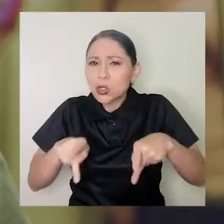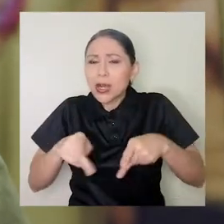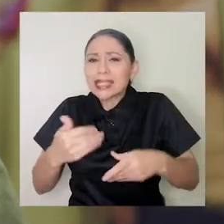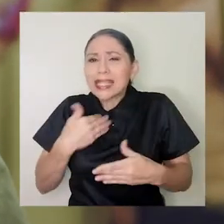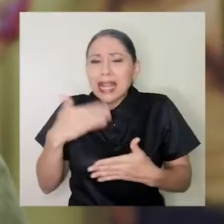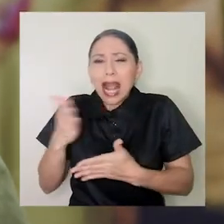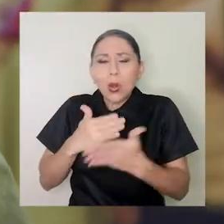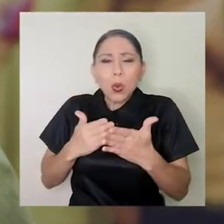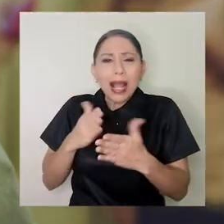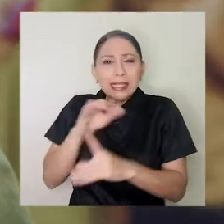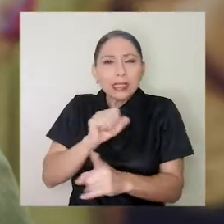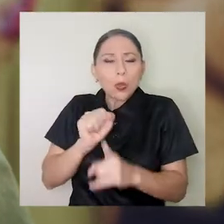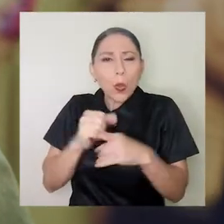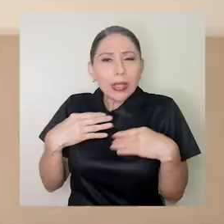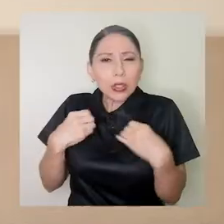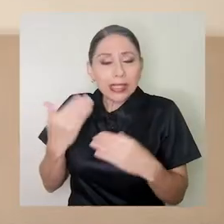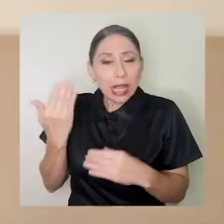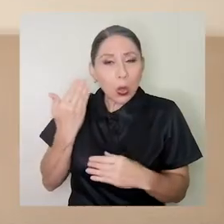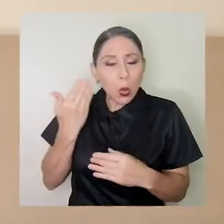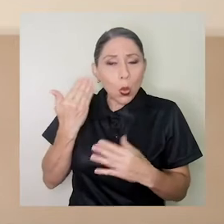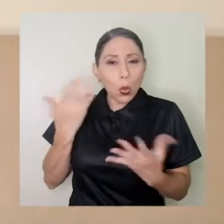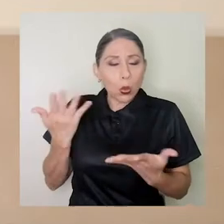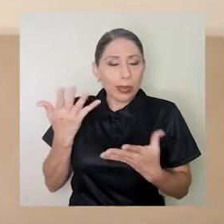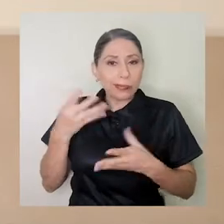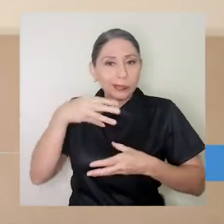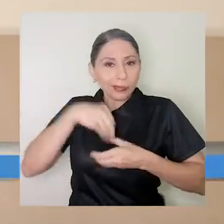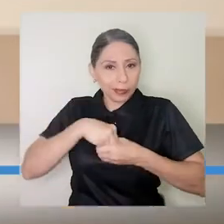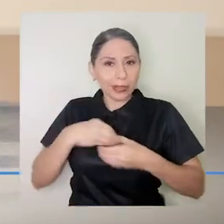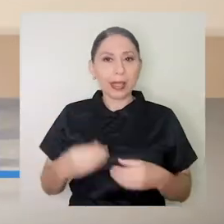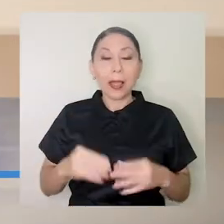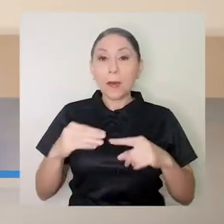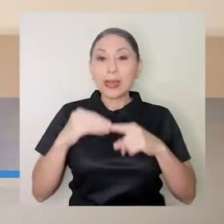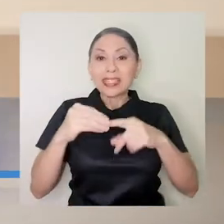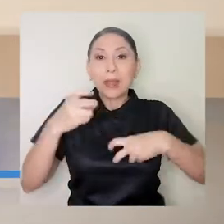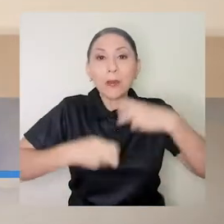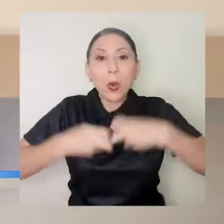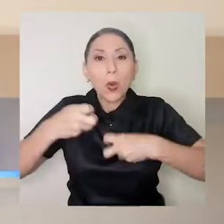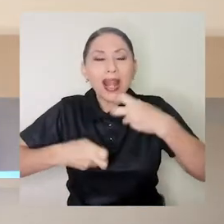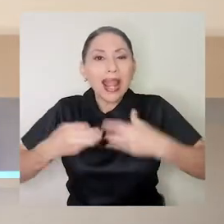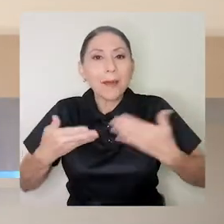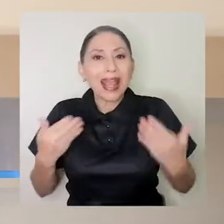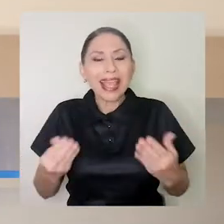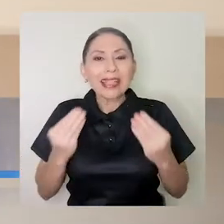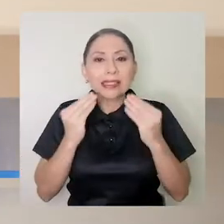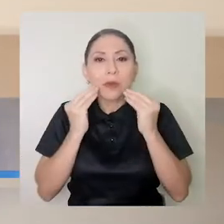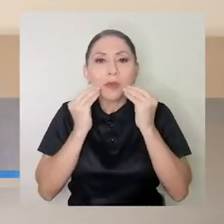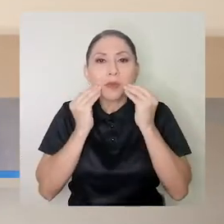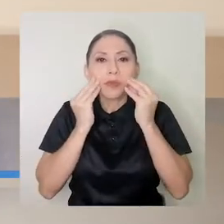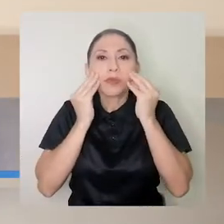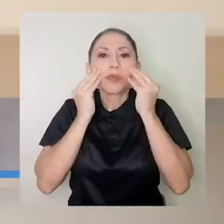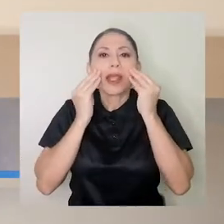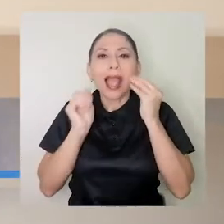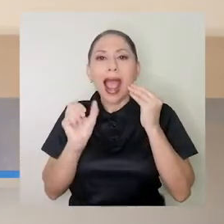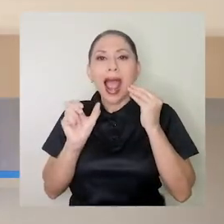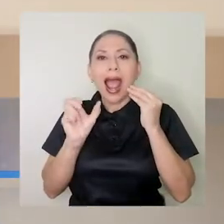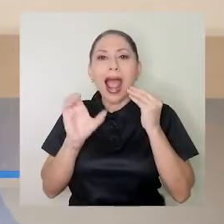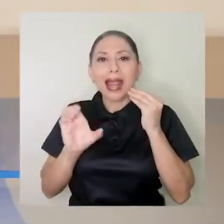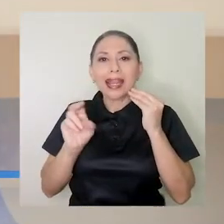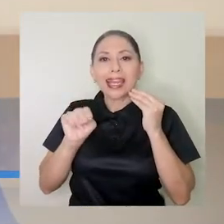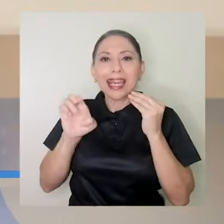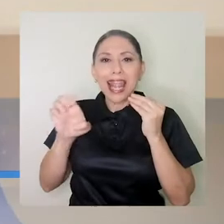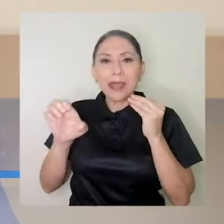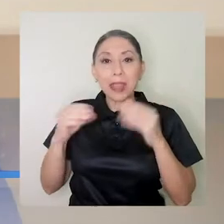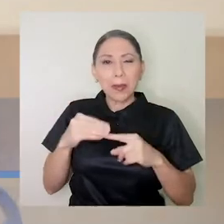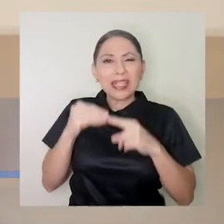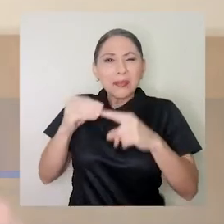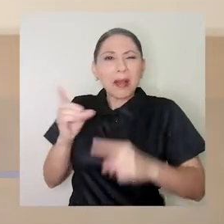personas que las utilizan. El principal problema que estamos viendo viene siendo la exacerbación del acné, y principalmente en esta zona,